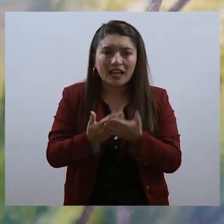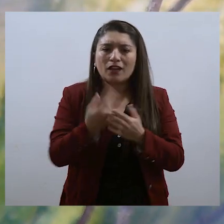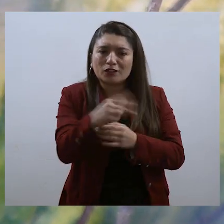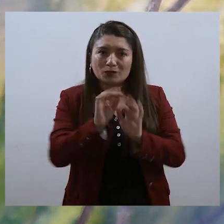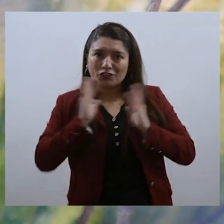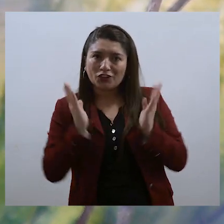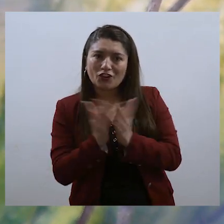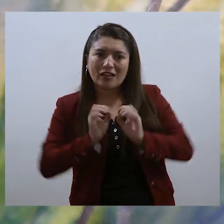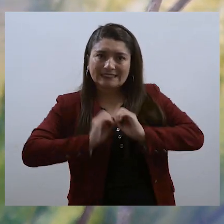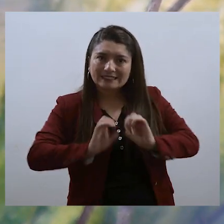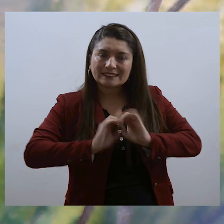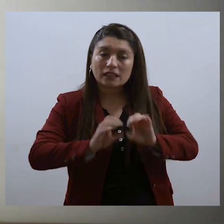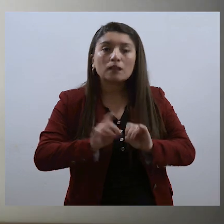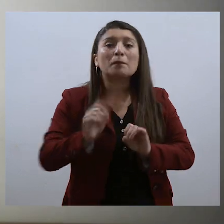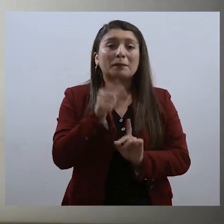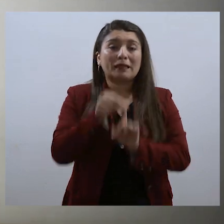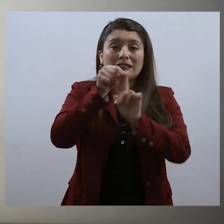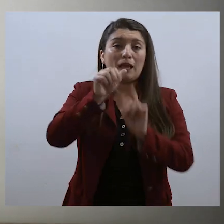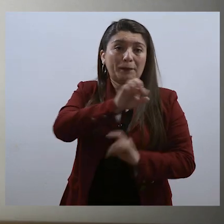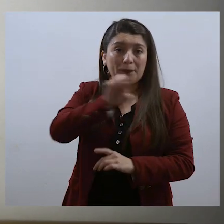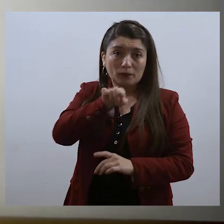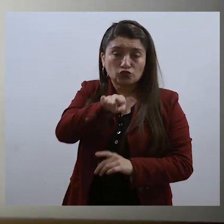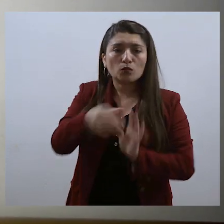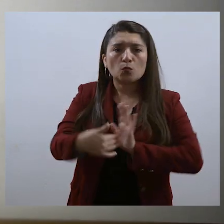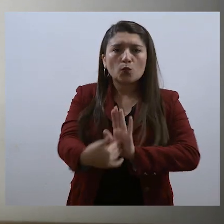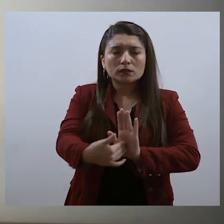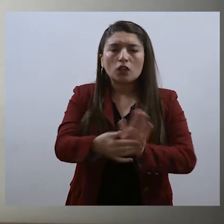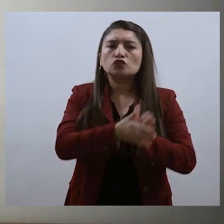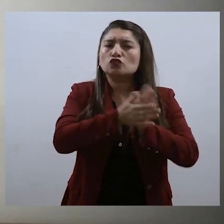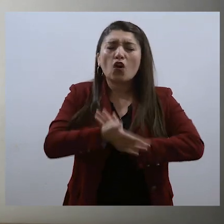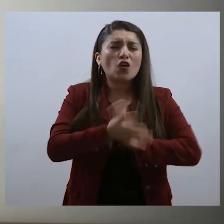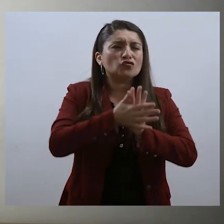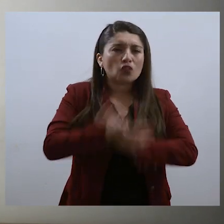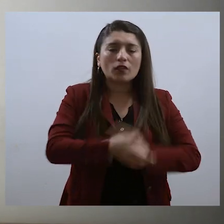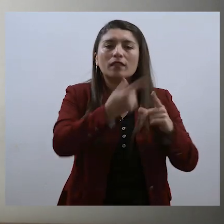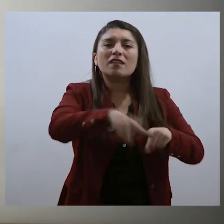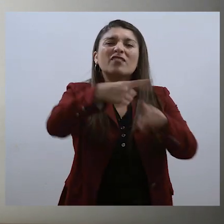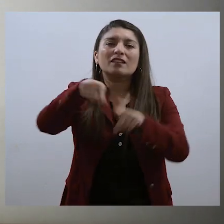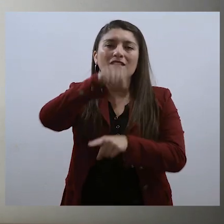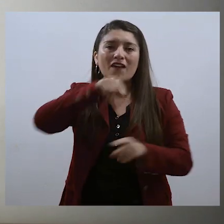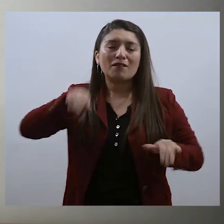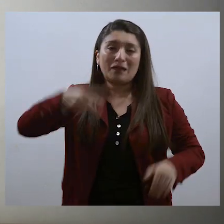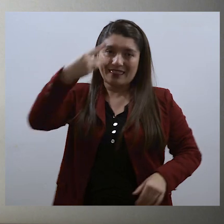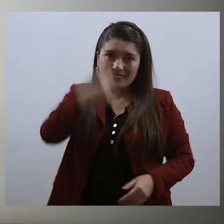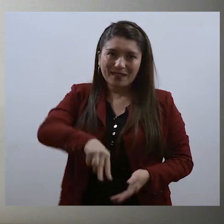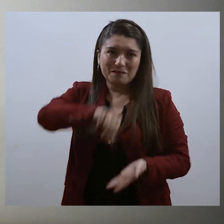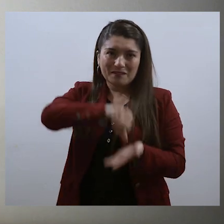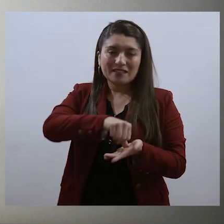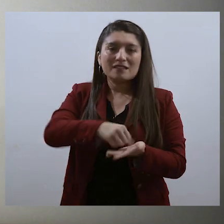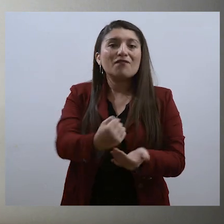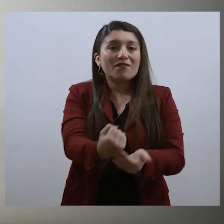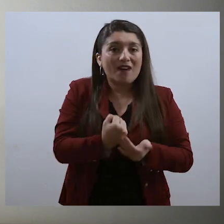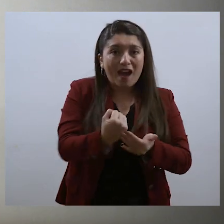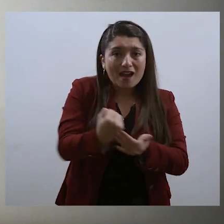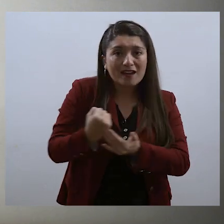de su entorno. Y en particular esta aplicación que les muestra todas las diferentes aves que son propias de nuestro